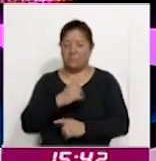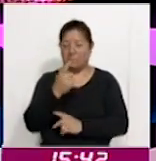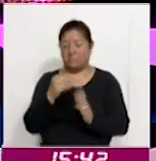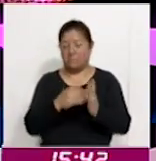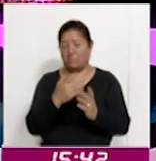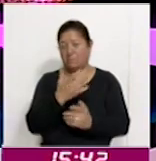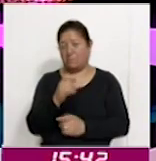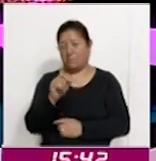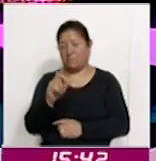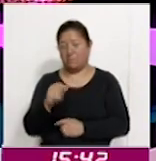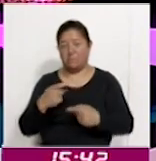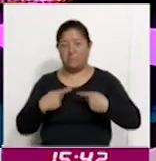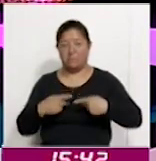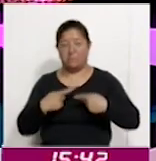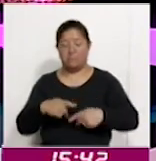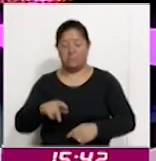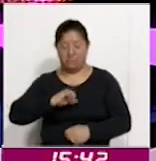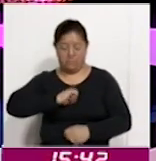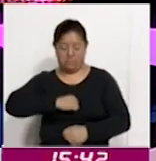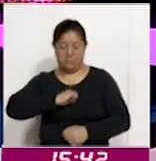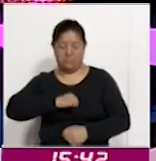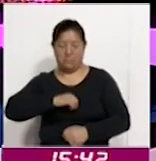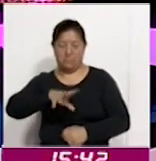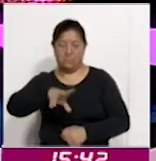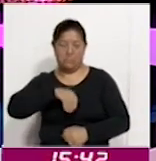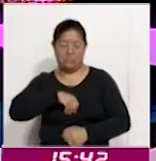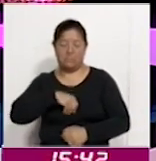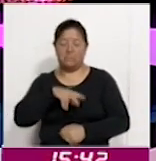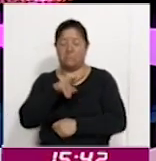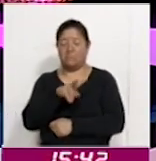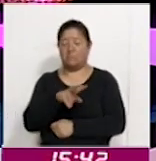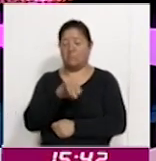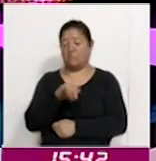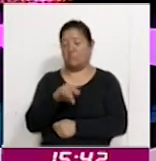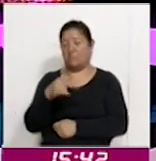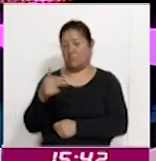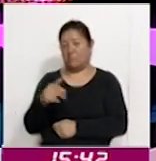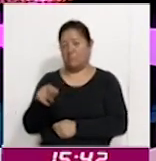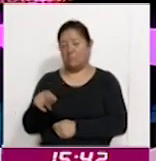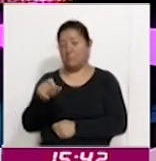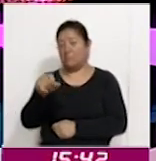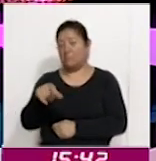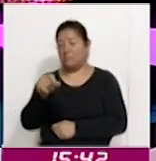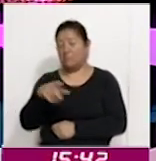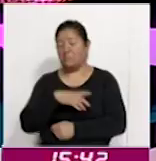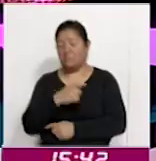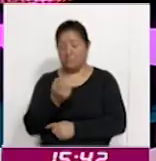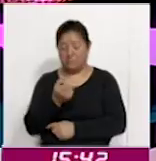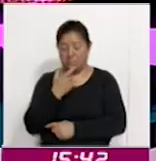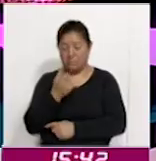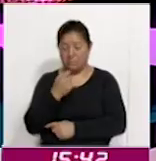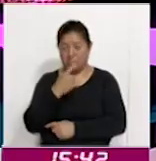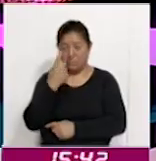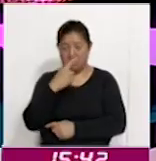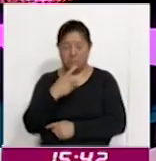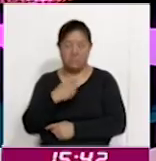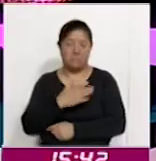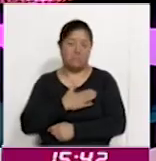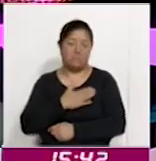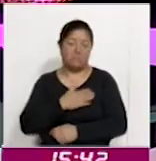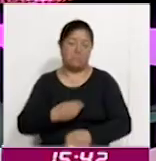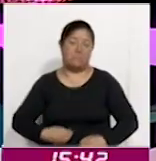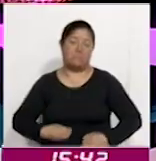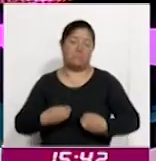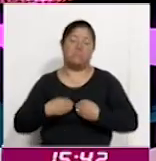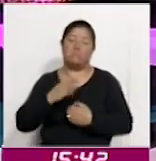personas infectadas del virus de inmunodeficiencia humana, mismas que reciben el tratamiento para llevar una mejor condición